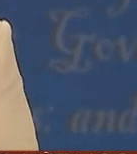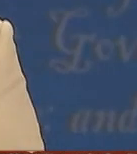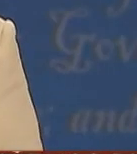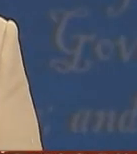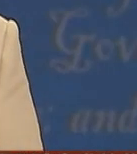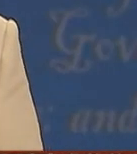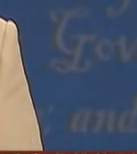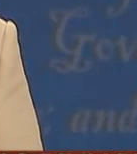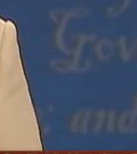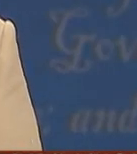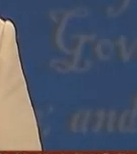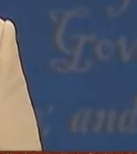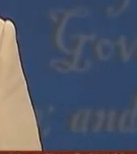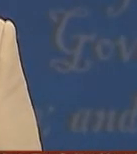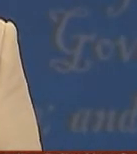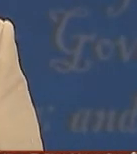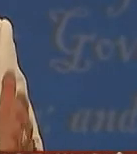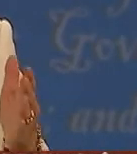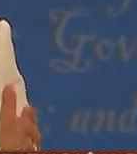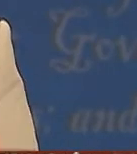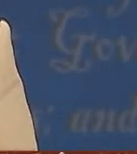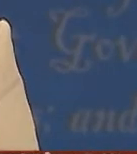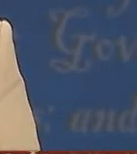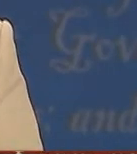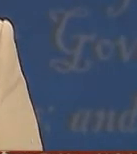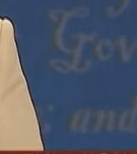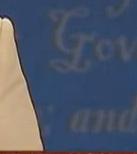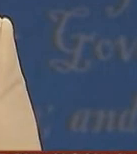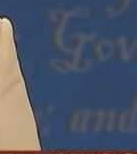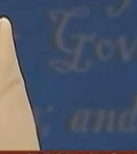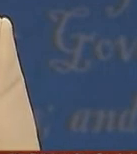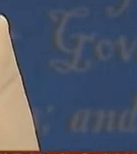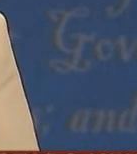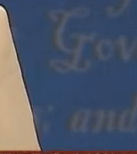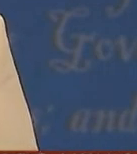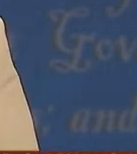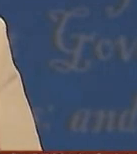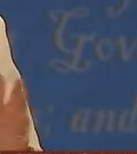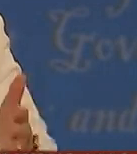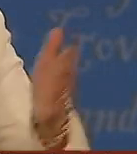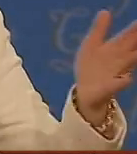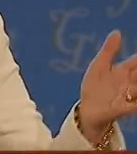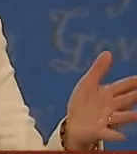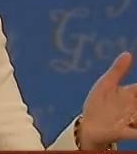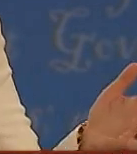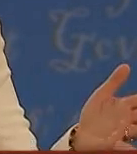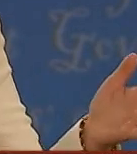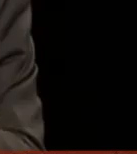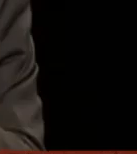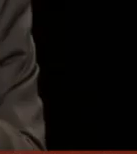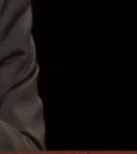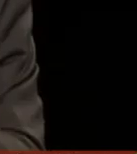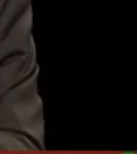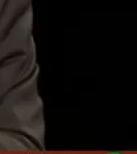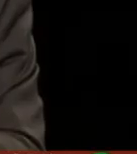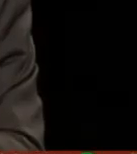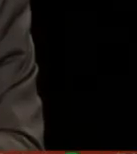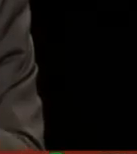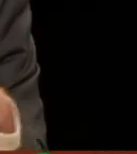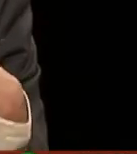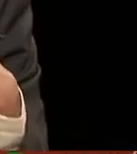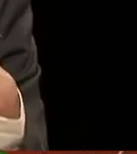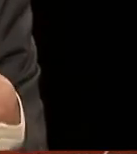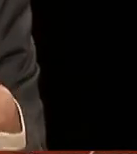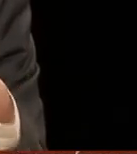me parece que eso fue muy muy preocupante y bueno eso está generando pues como mucha polarización y mucha rispidez en la campaña otro